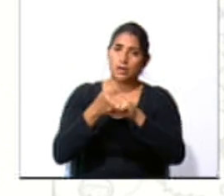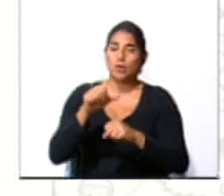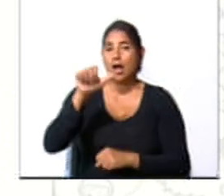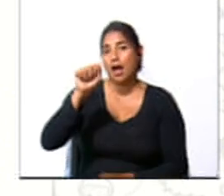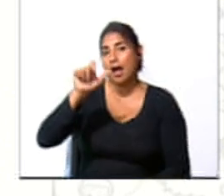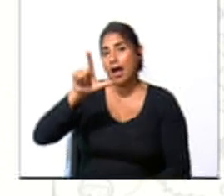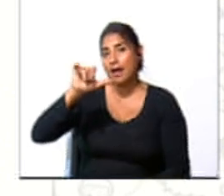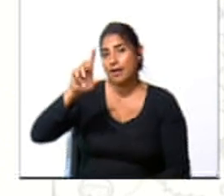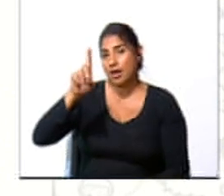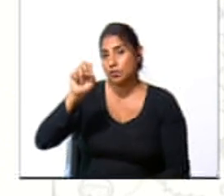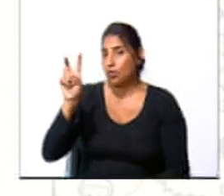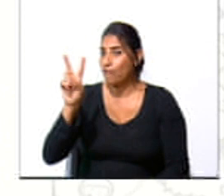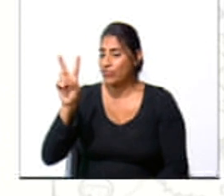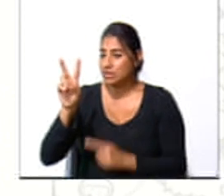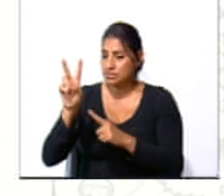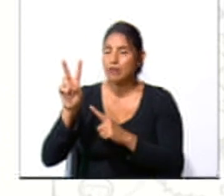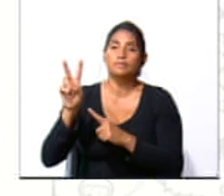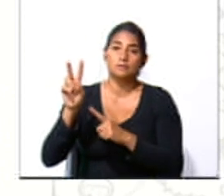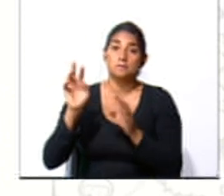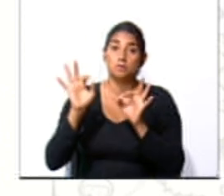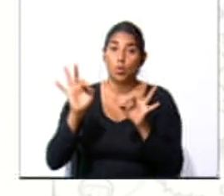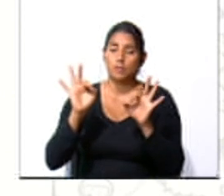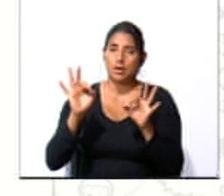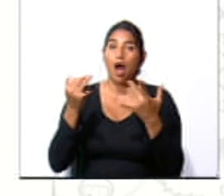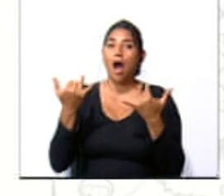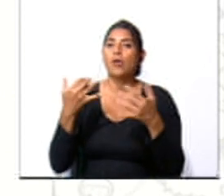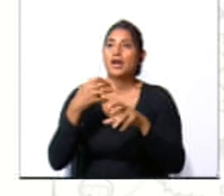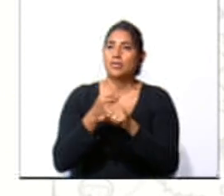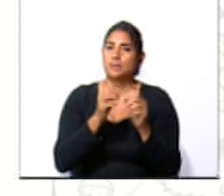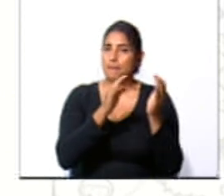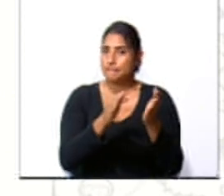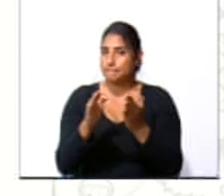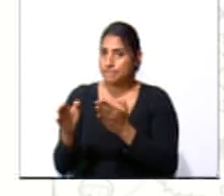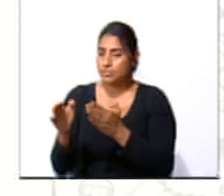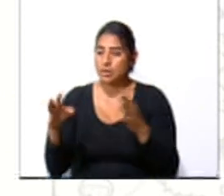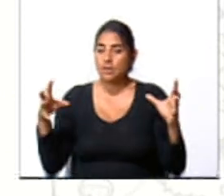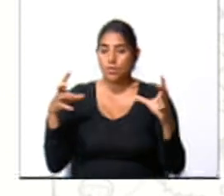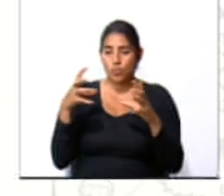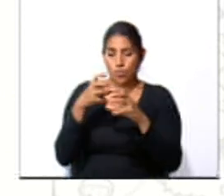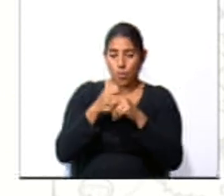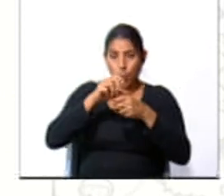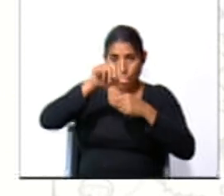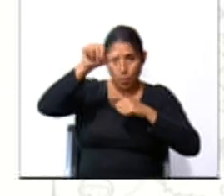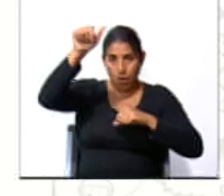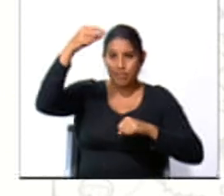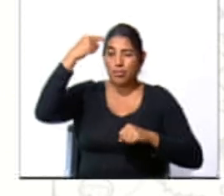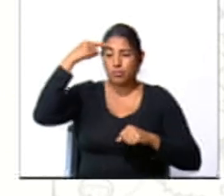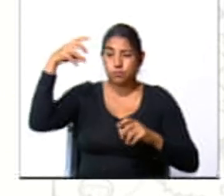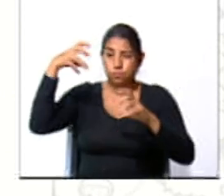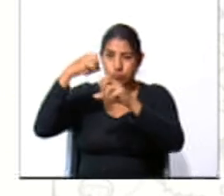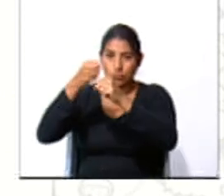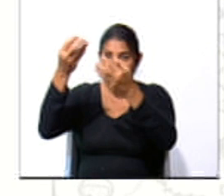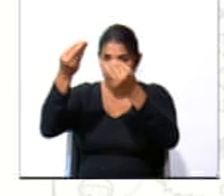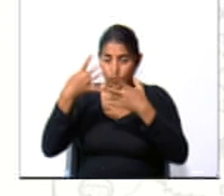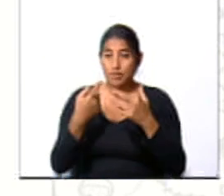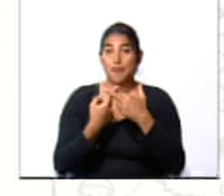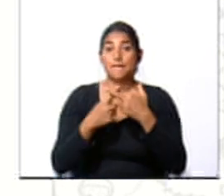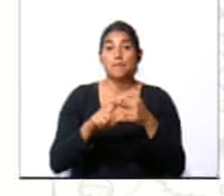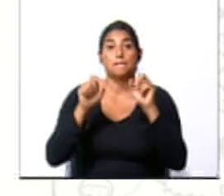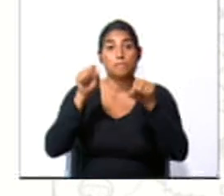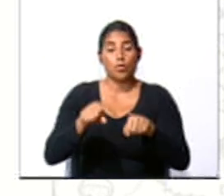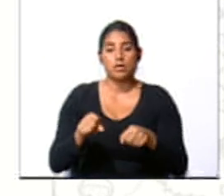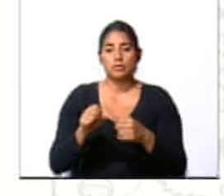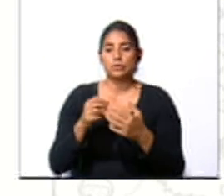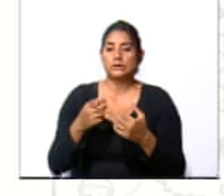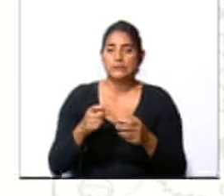Aleardo Villa. Muy bien, entonces, ahora nos vamos a preparar a realizar un mapa conceptual. Al inicio puede ser un